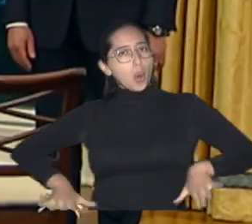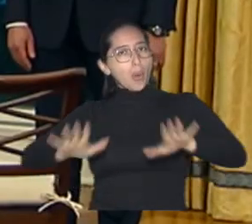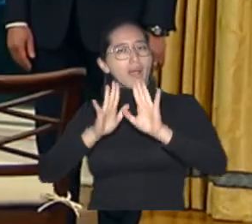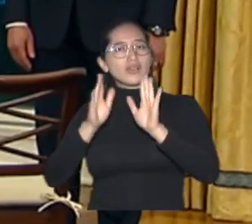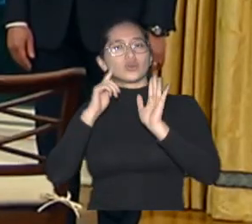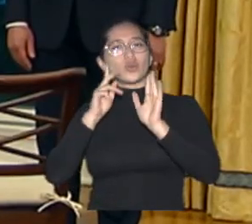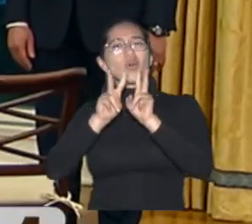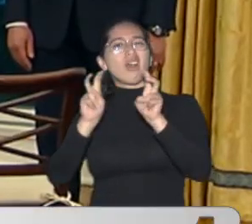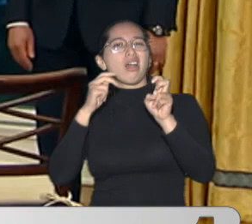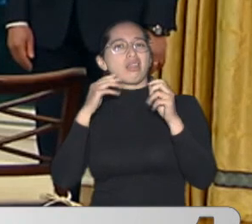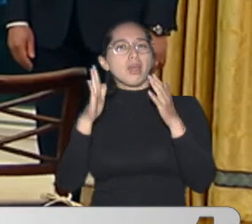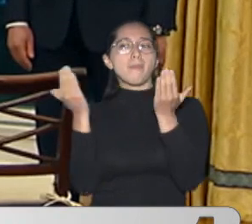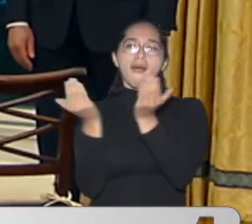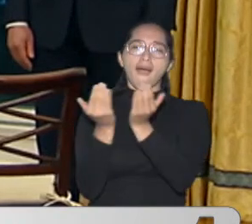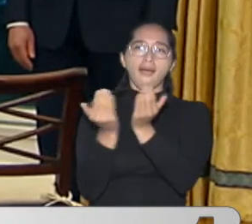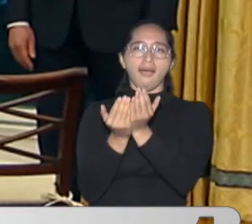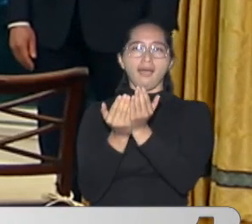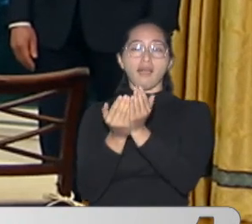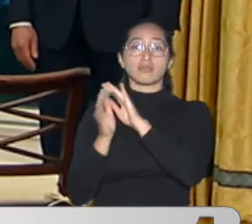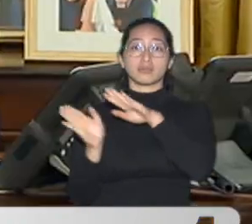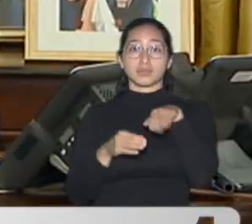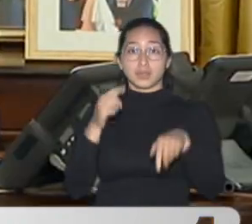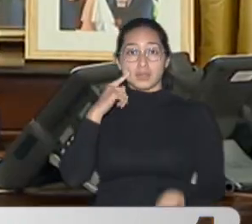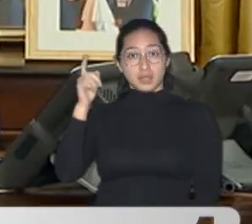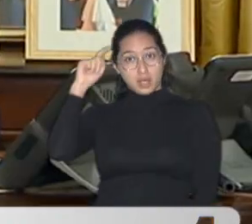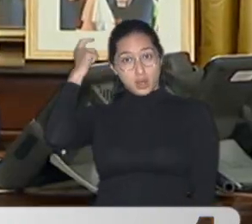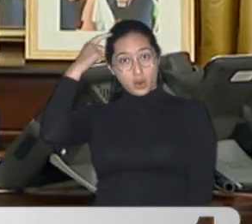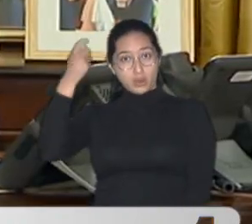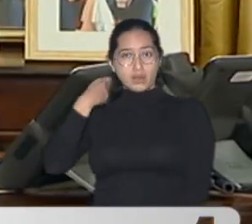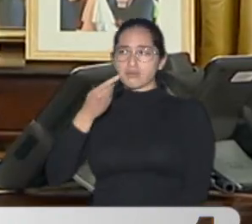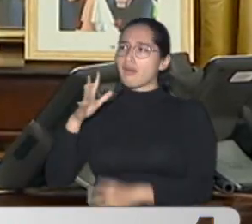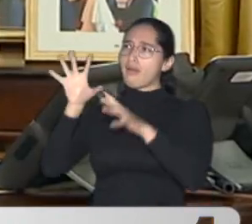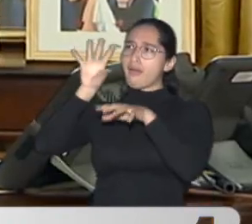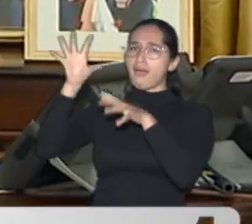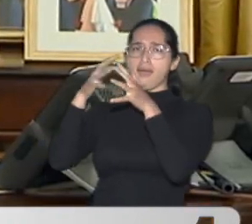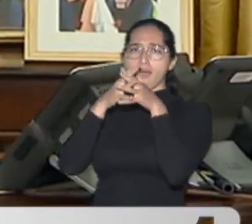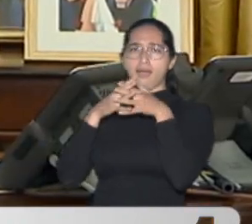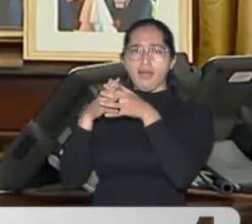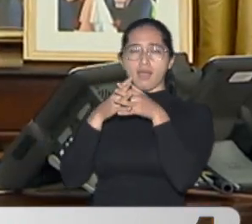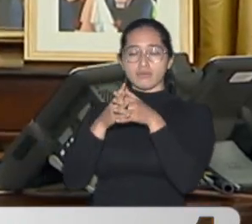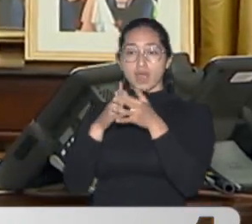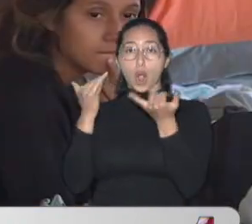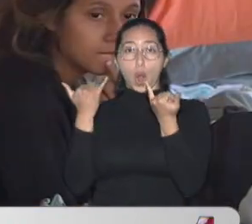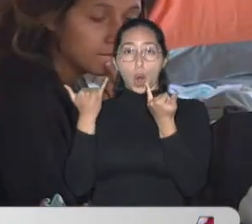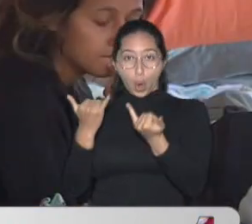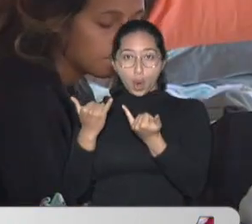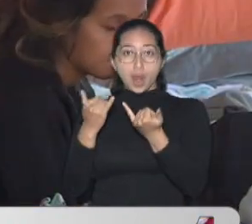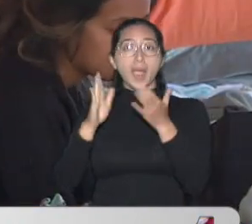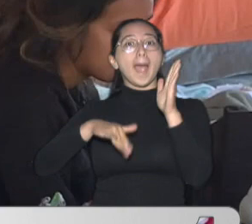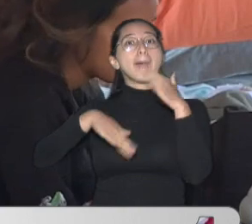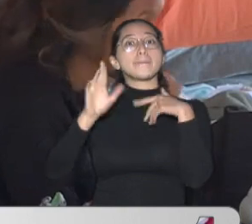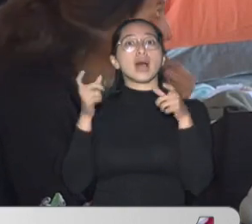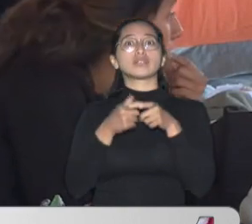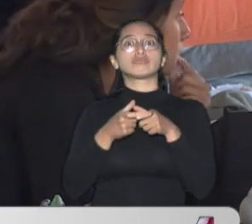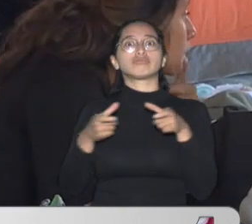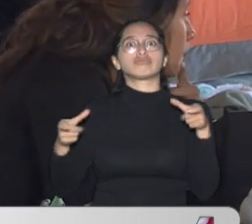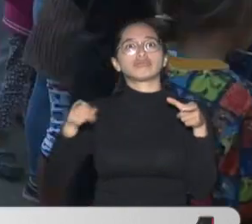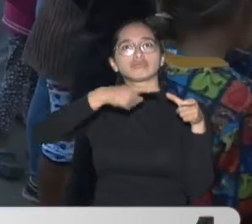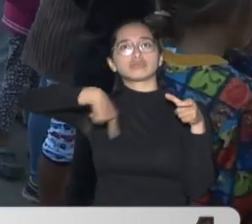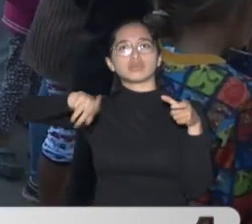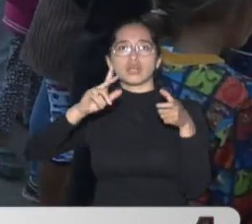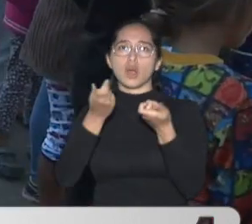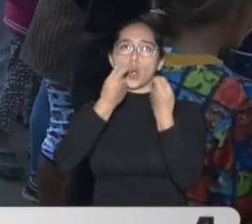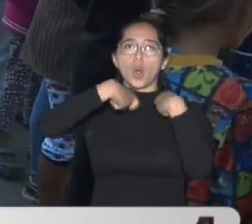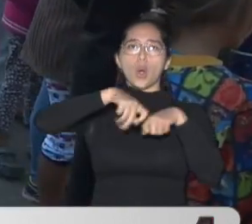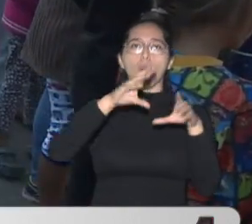Según fuentes Cercanas Al gobierno De Estados Unidos Joe Biden Planea anunciar Hoy Que incrementará El número De refugiados Que pueden llegar